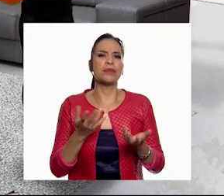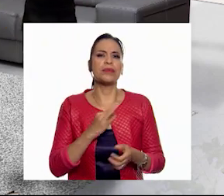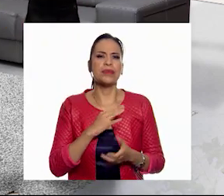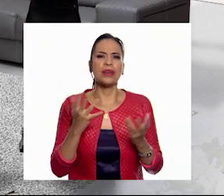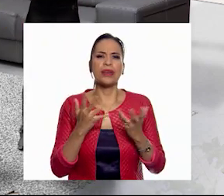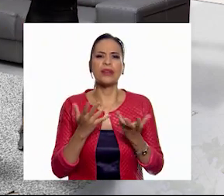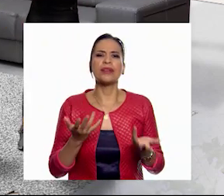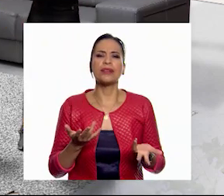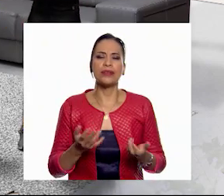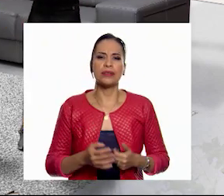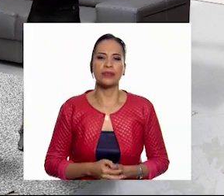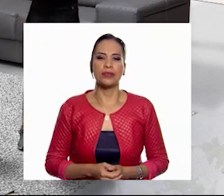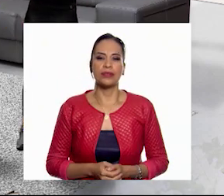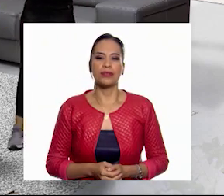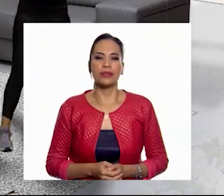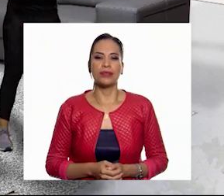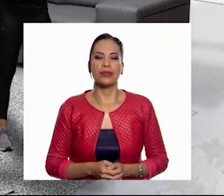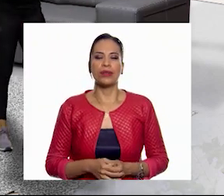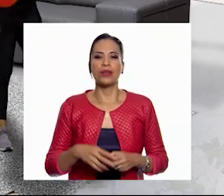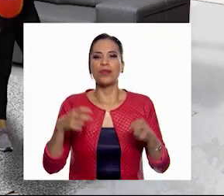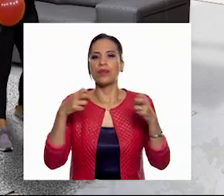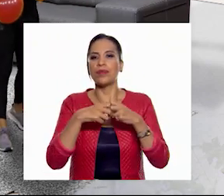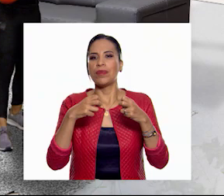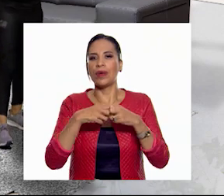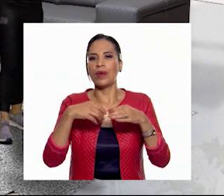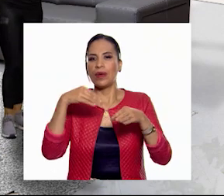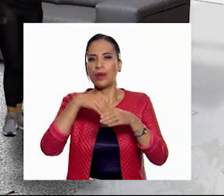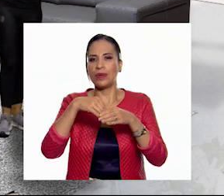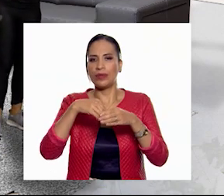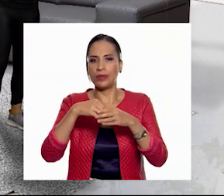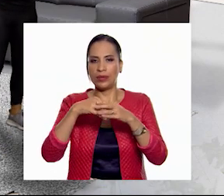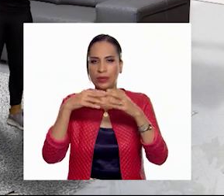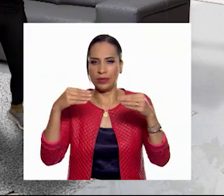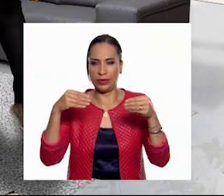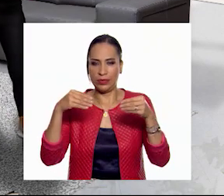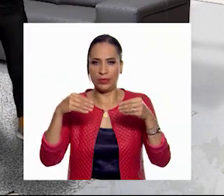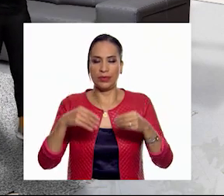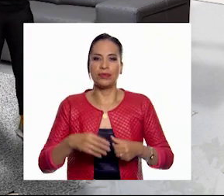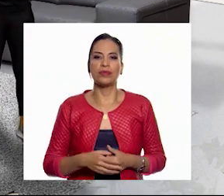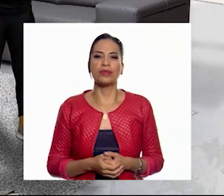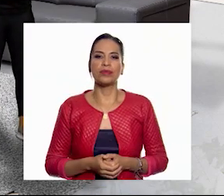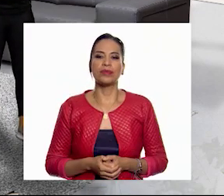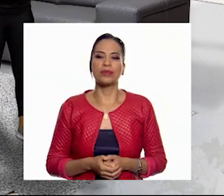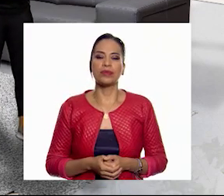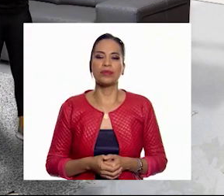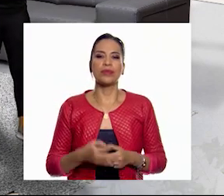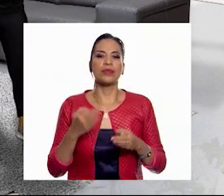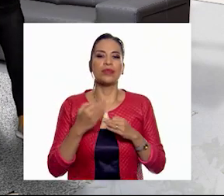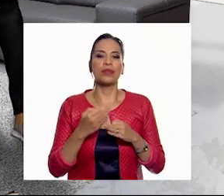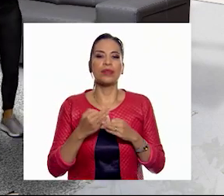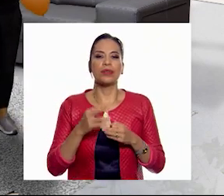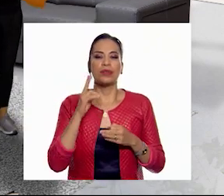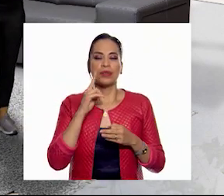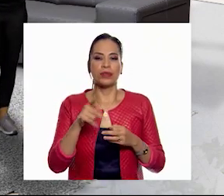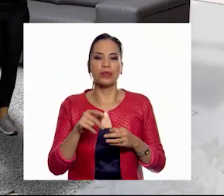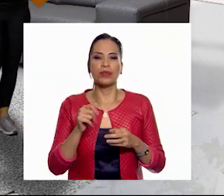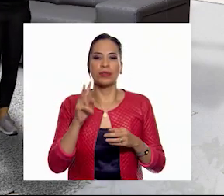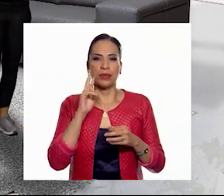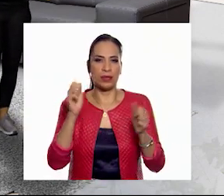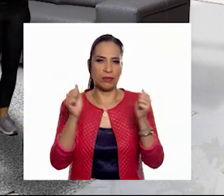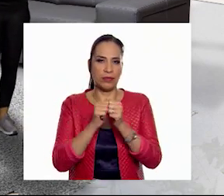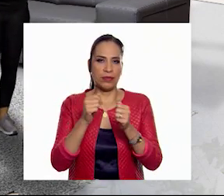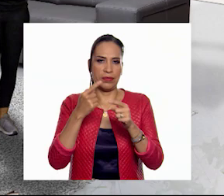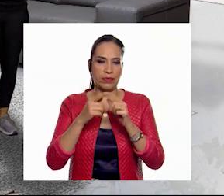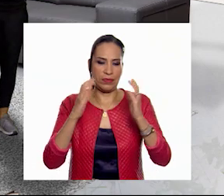pueden utilizar son... Bolsas. Exactamente, con bolsas, ¿de acuerdo? Vamos a pegarle a los globos con